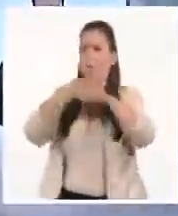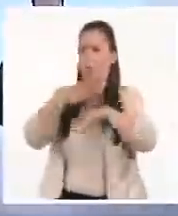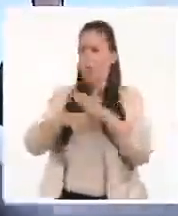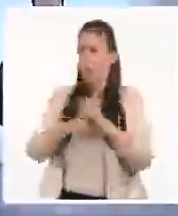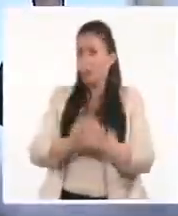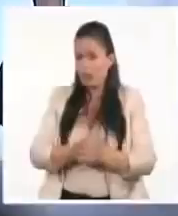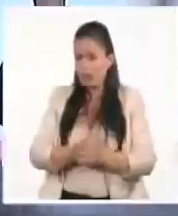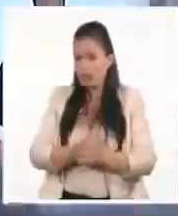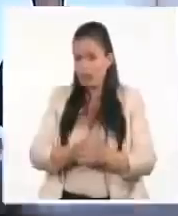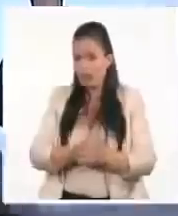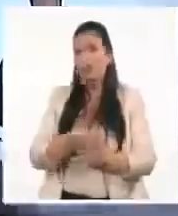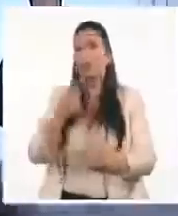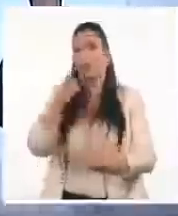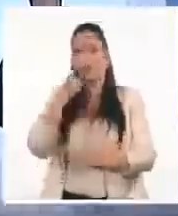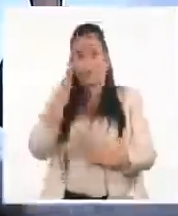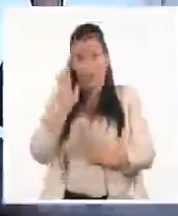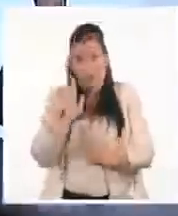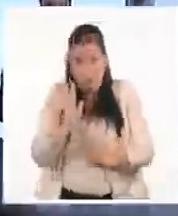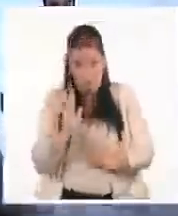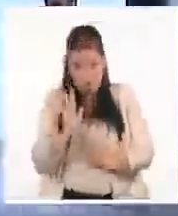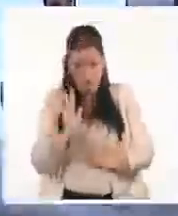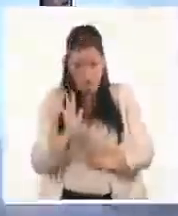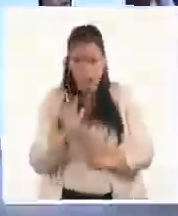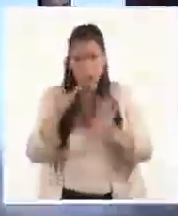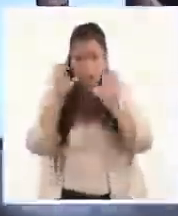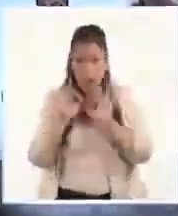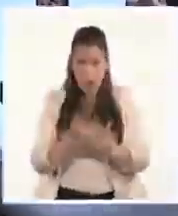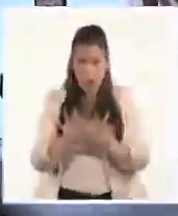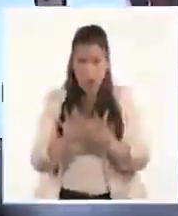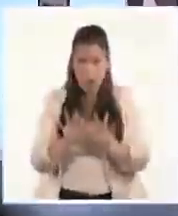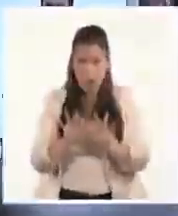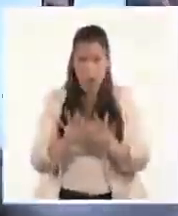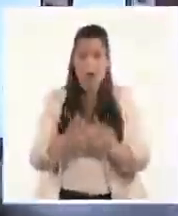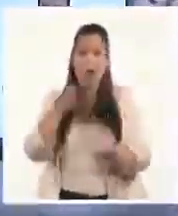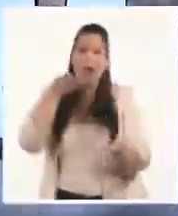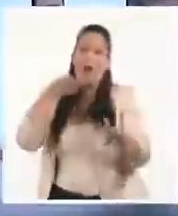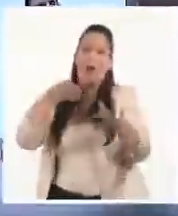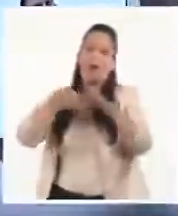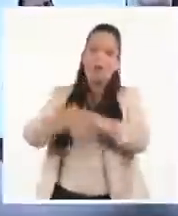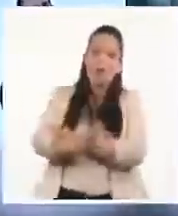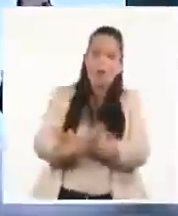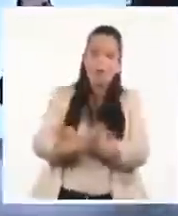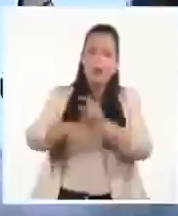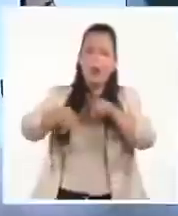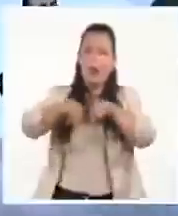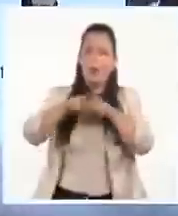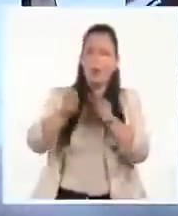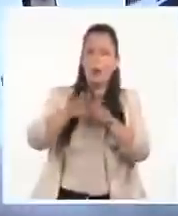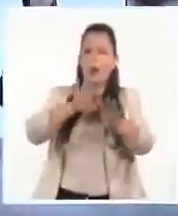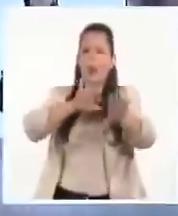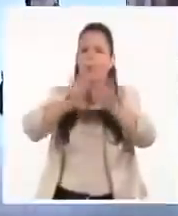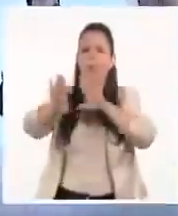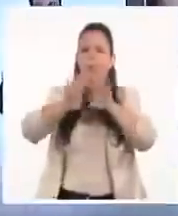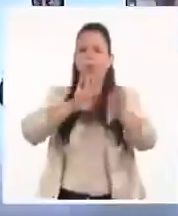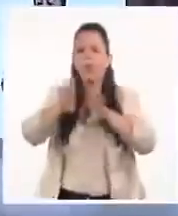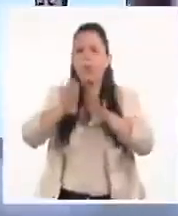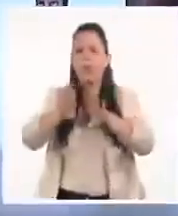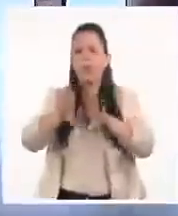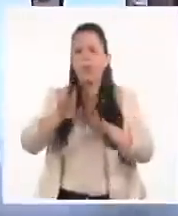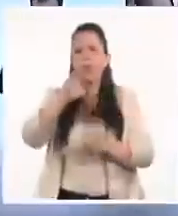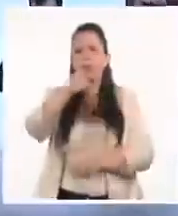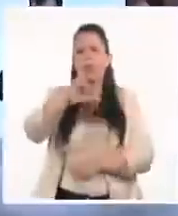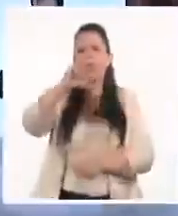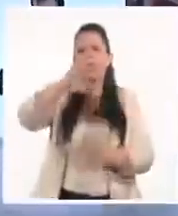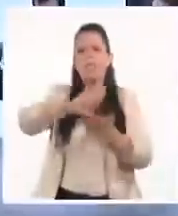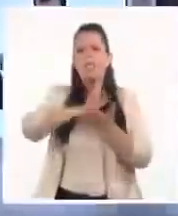solamente de los actos contra las tiendas de Cimex y las tiendas Caribe. Solamente contra las tiendas que pertenecen, reitero, a Cimex